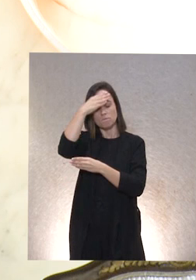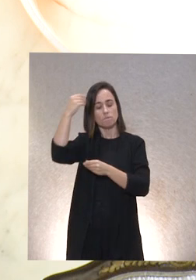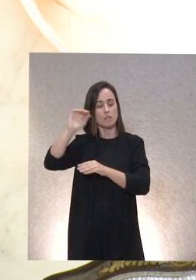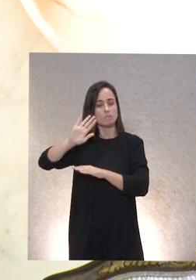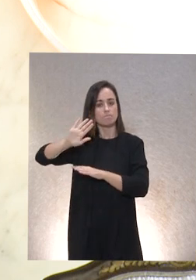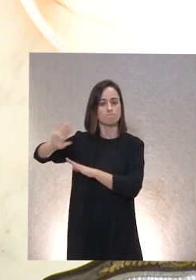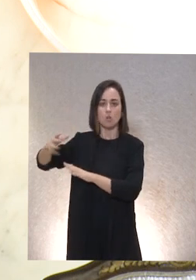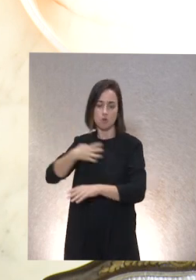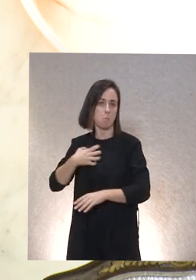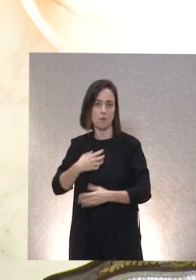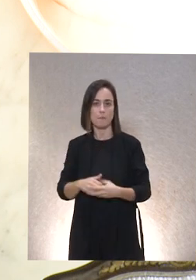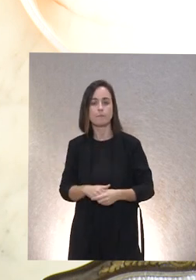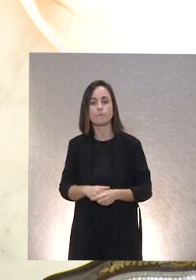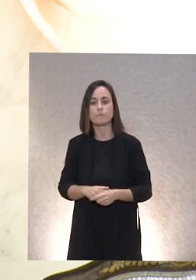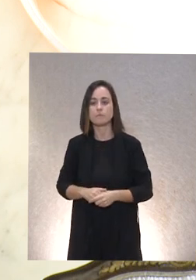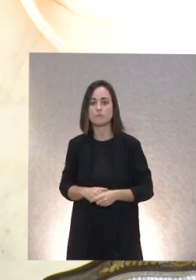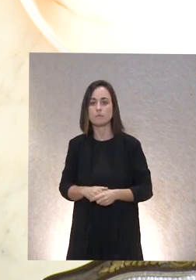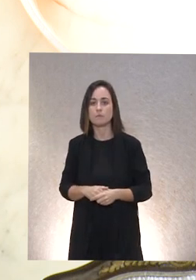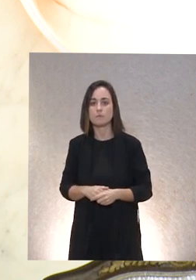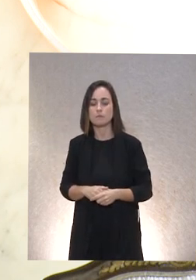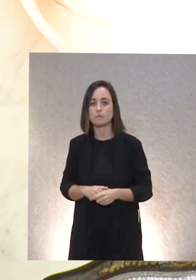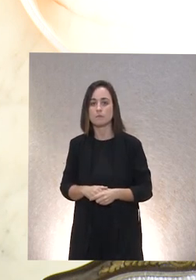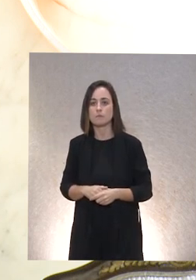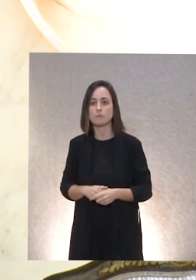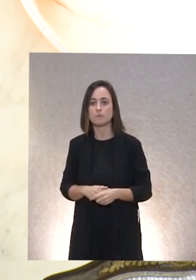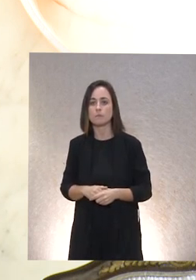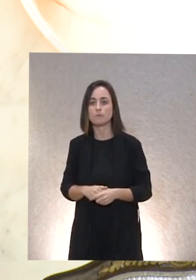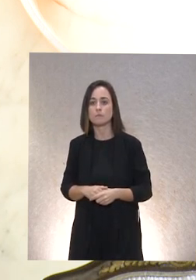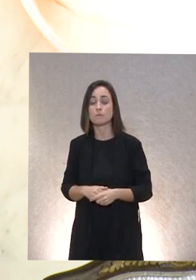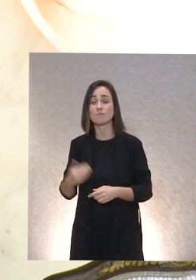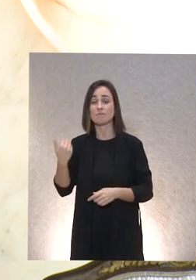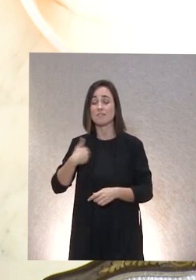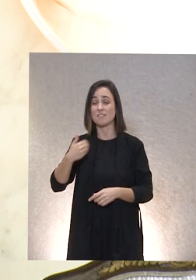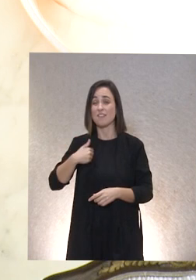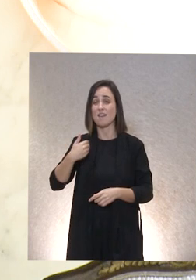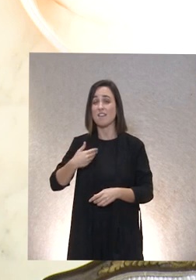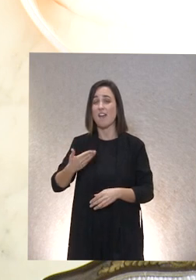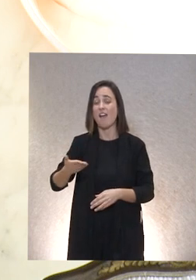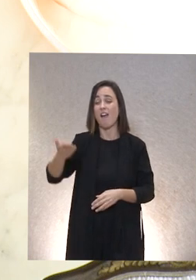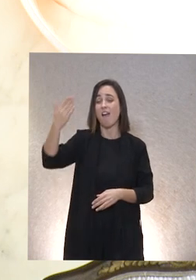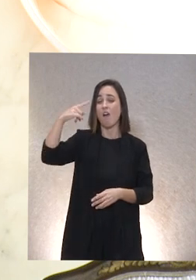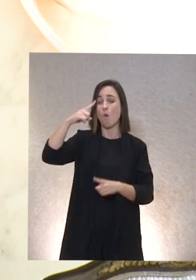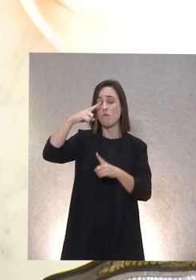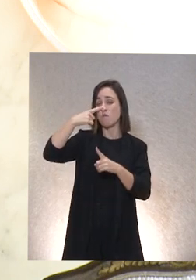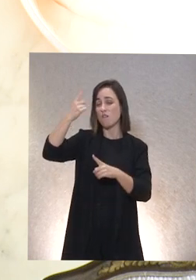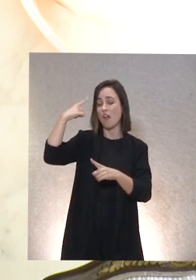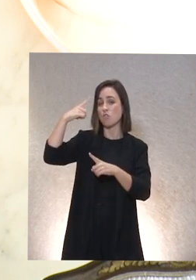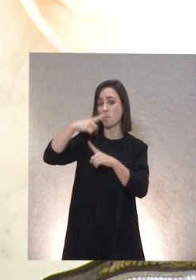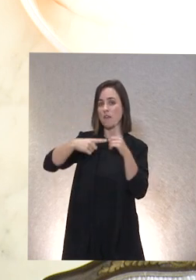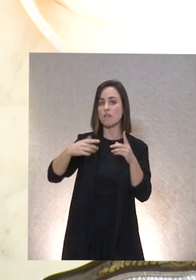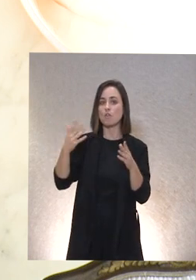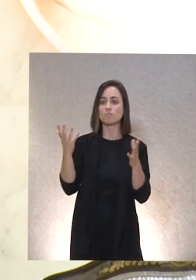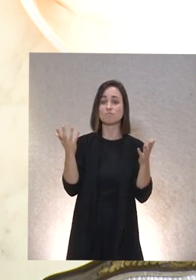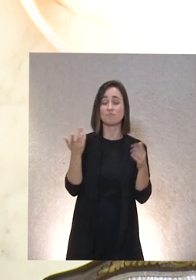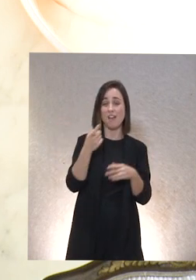es así que como recuerdo para los que allí estuvimos hace ya año y medio que estuvimos en Valencia pero en Valencia